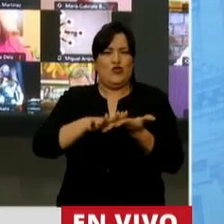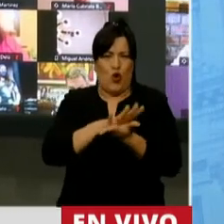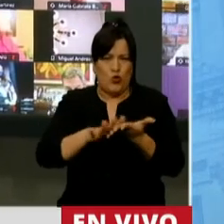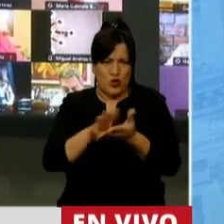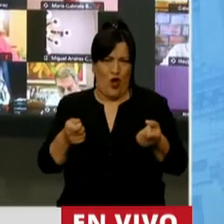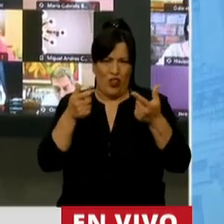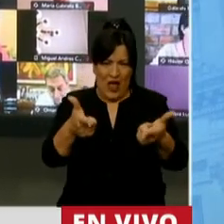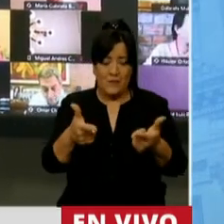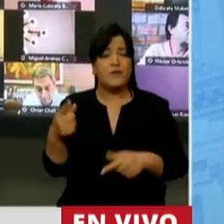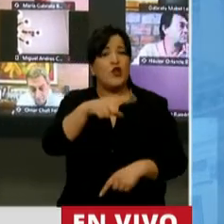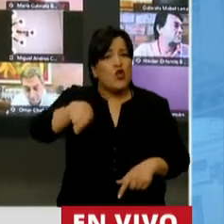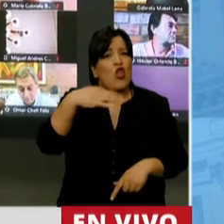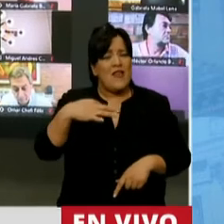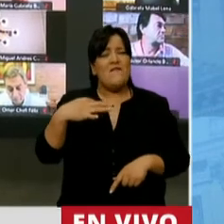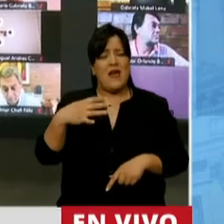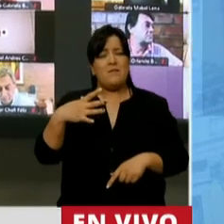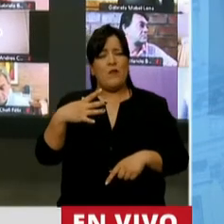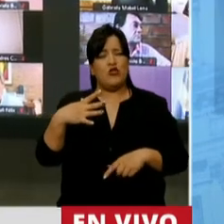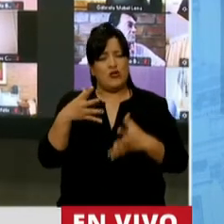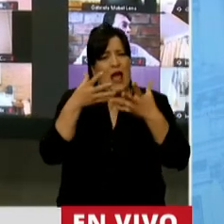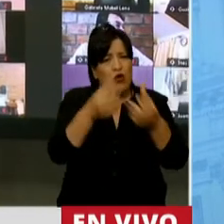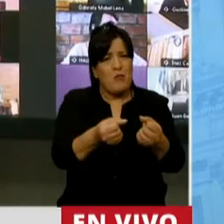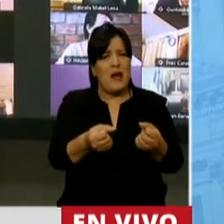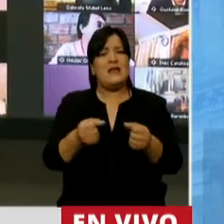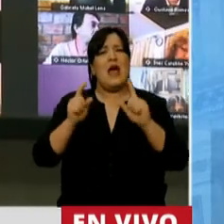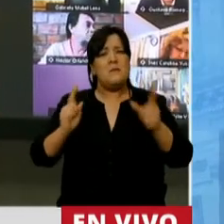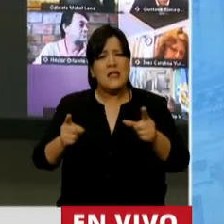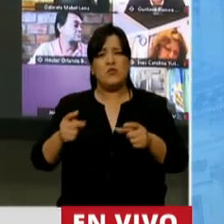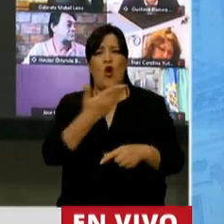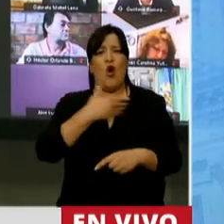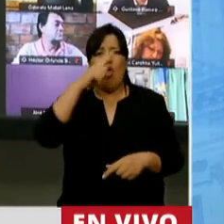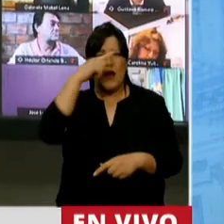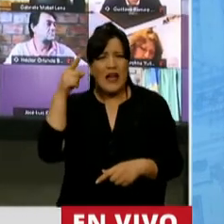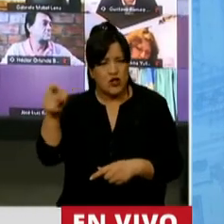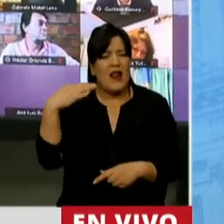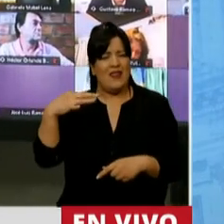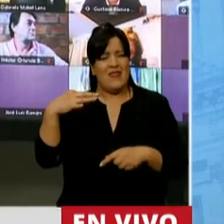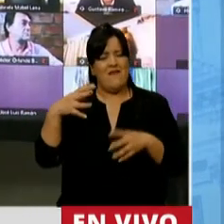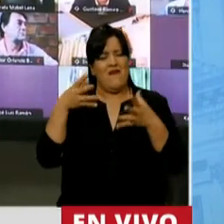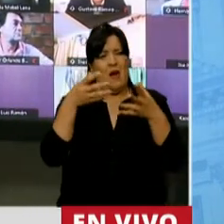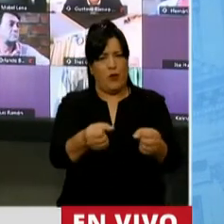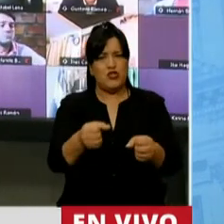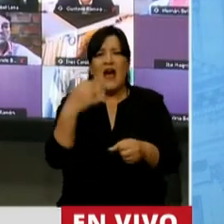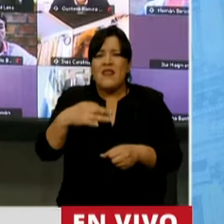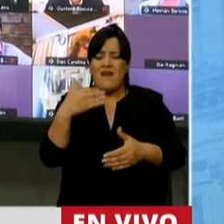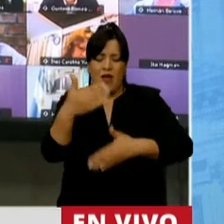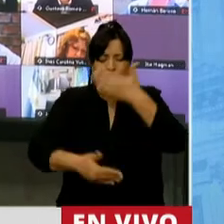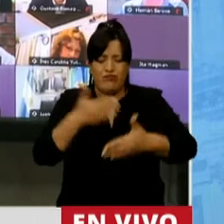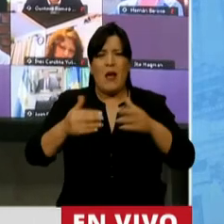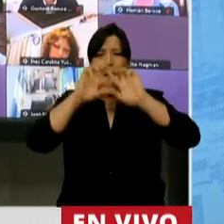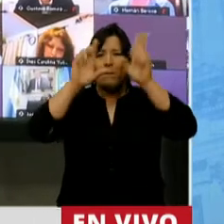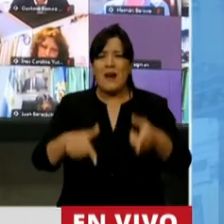Debemos acompañar y respaldar esta acción del Gobierno Nacional, poniendo en marcha el Plan